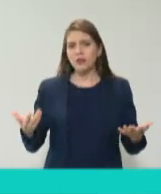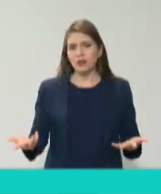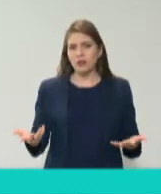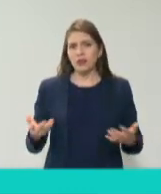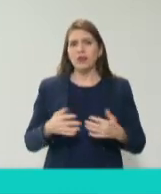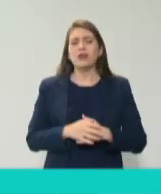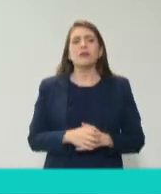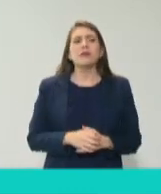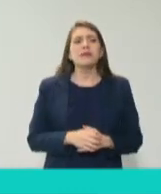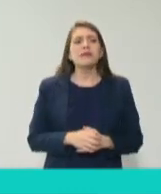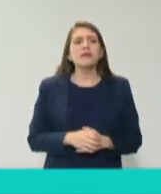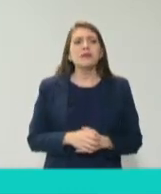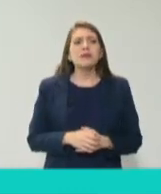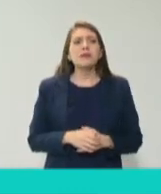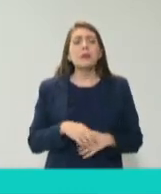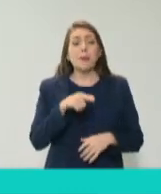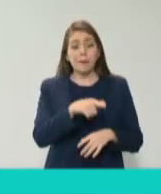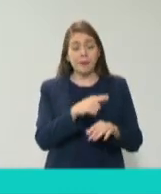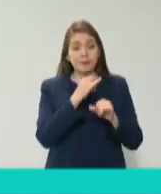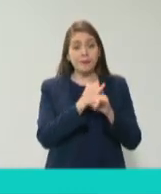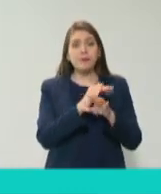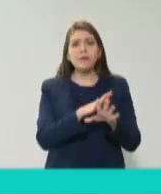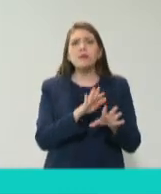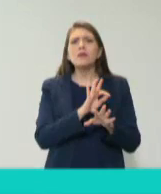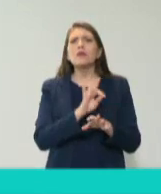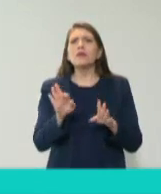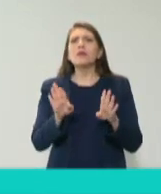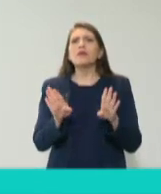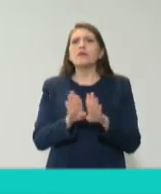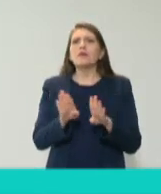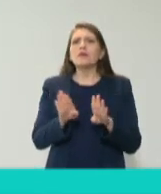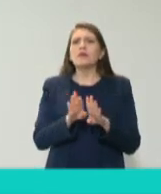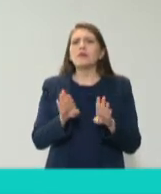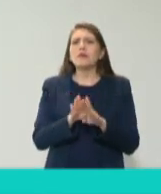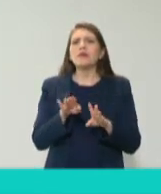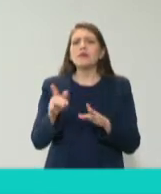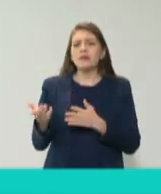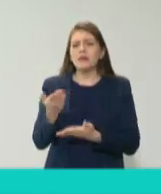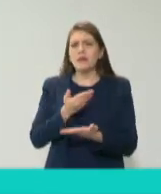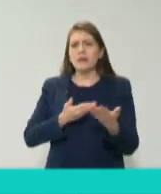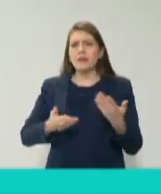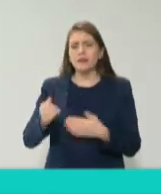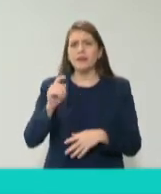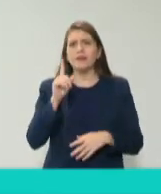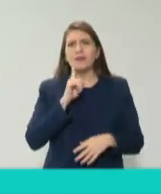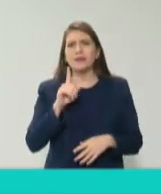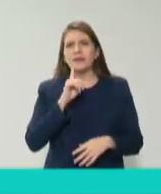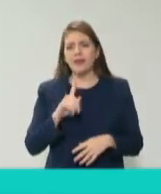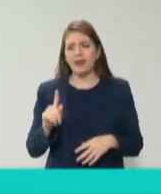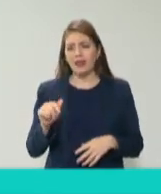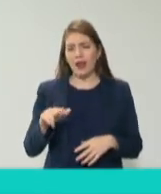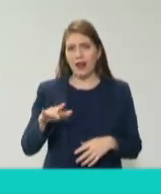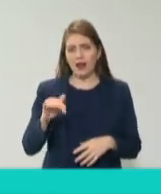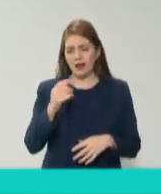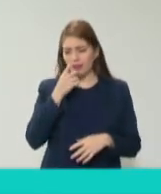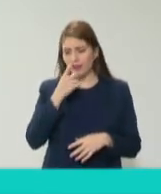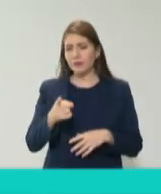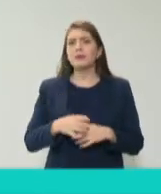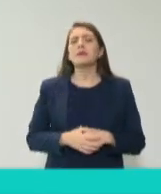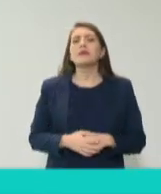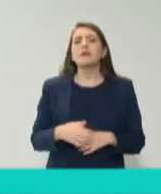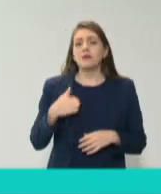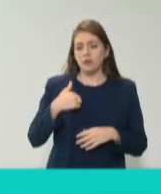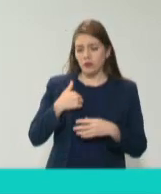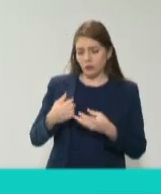a las personas y genera un diálogo que era el diálogo que mencionaba la maestra Tania en donde yo te doy